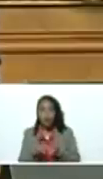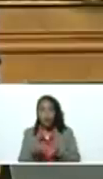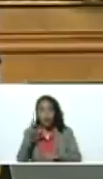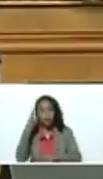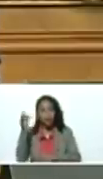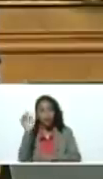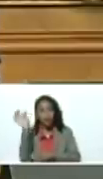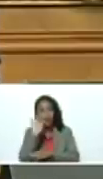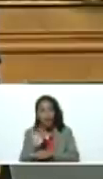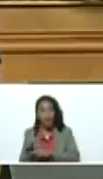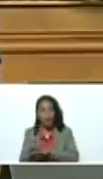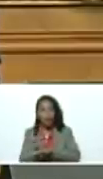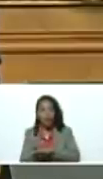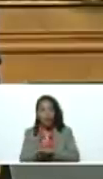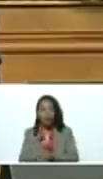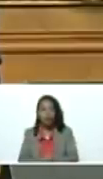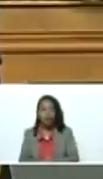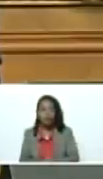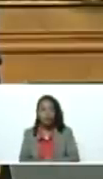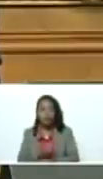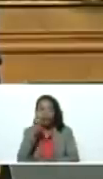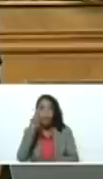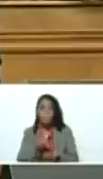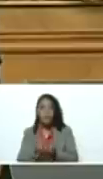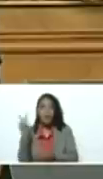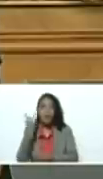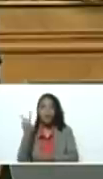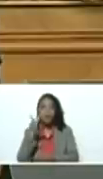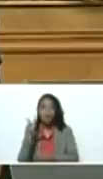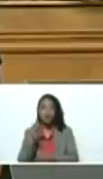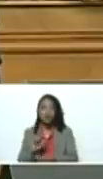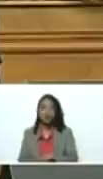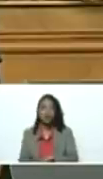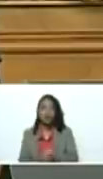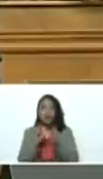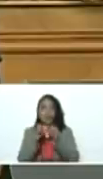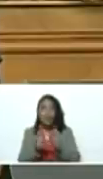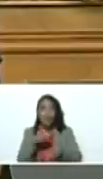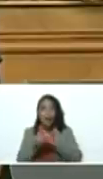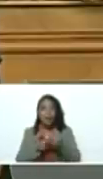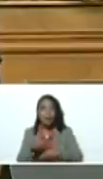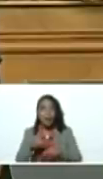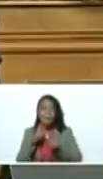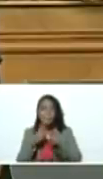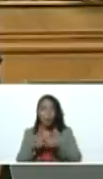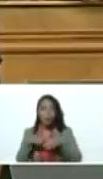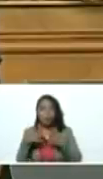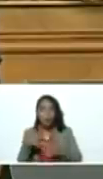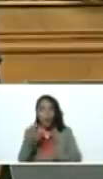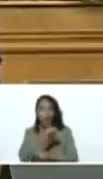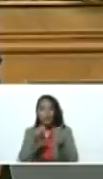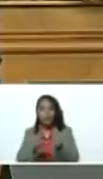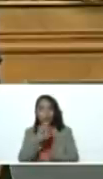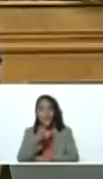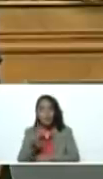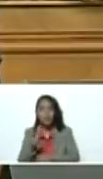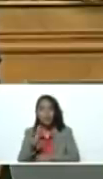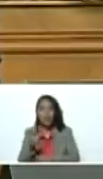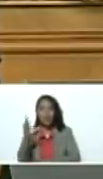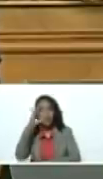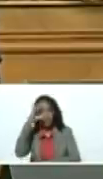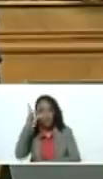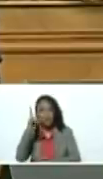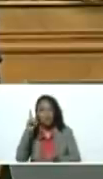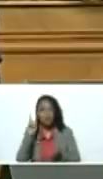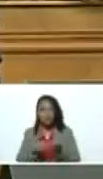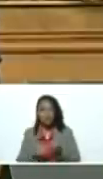consejo federal de gobierno 2022 quedaría conformada por la vicepresidenta ejecutiva del si